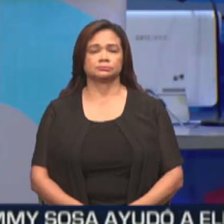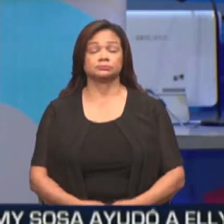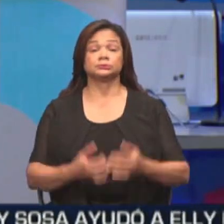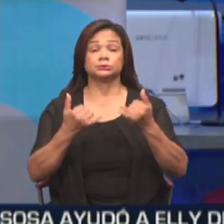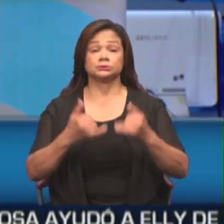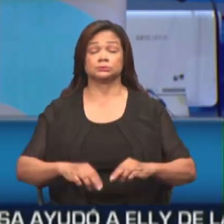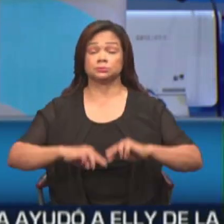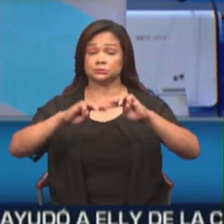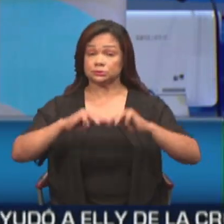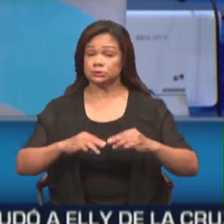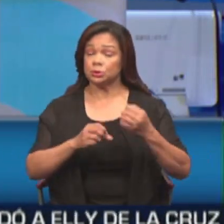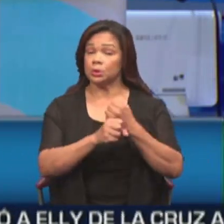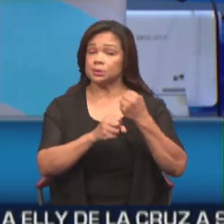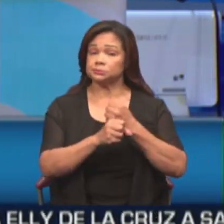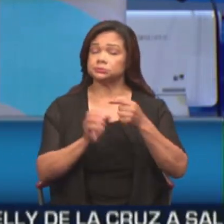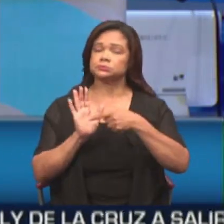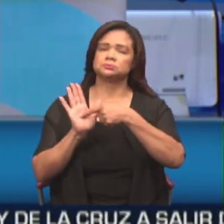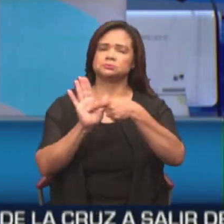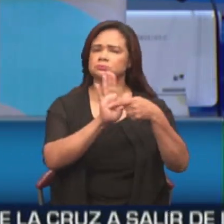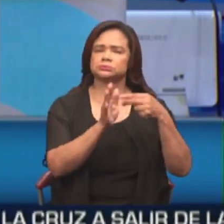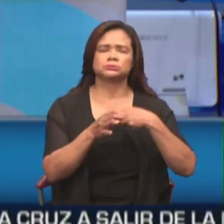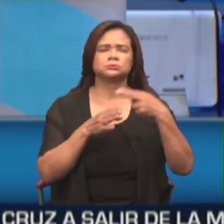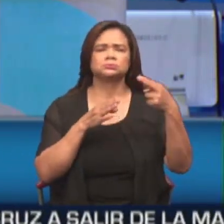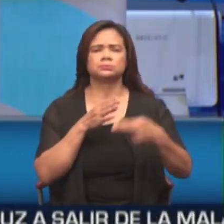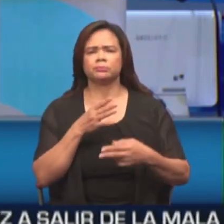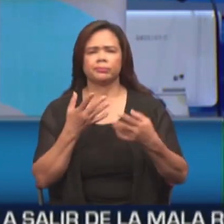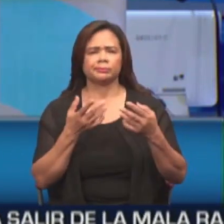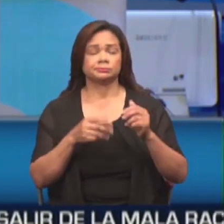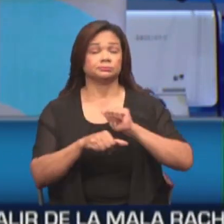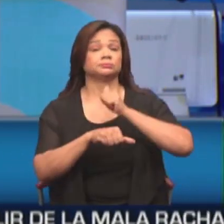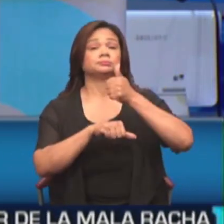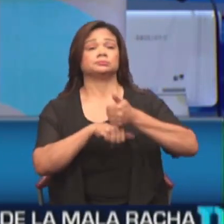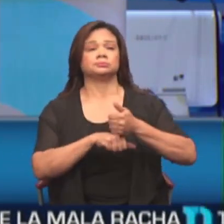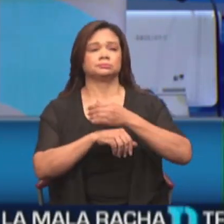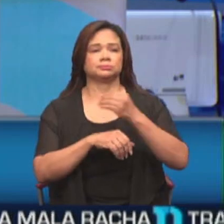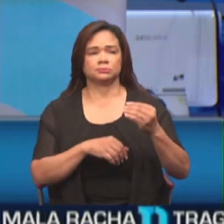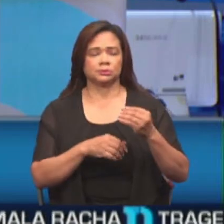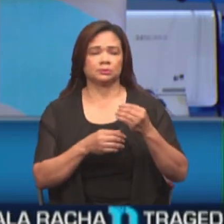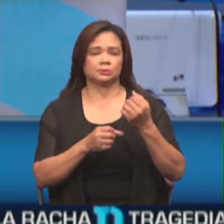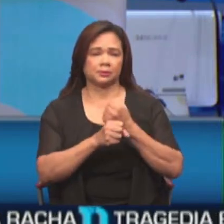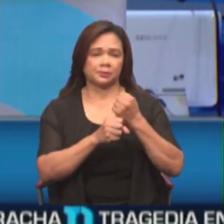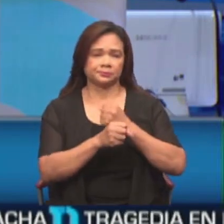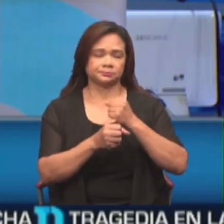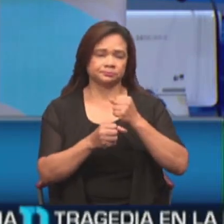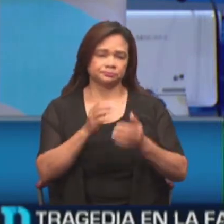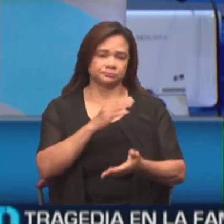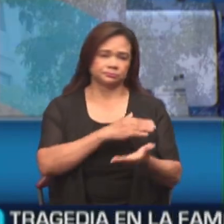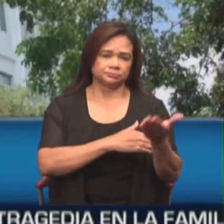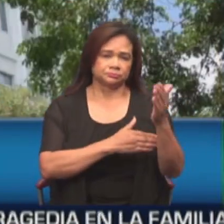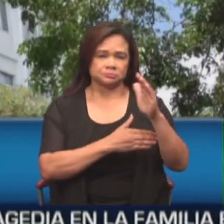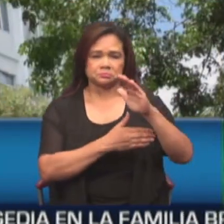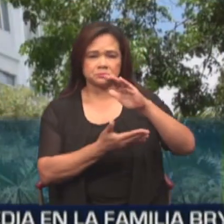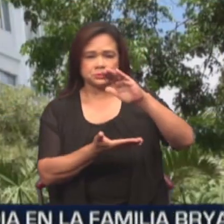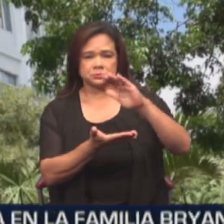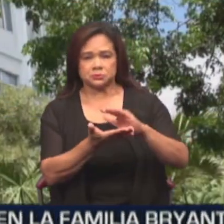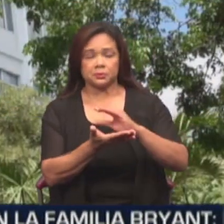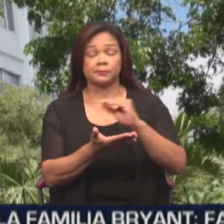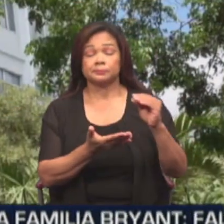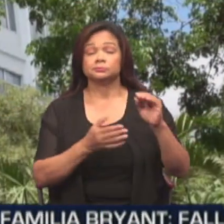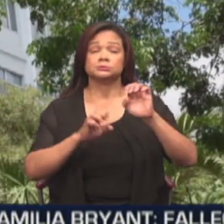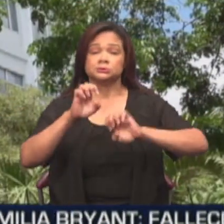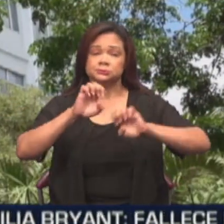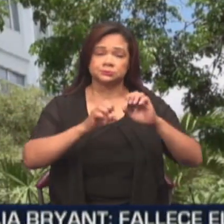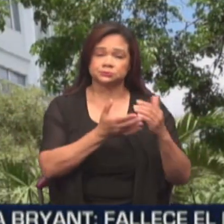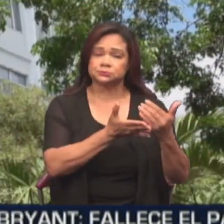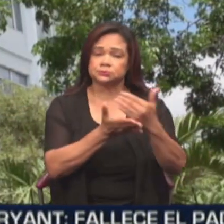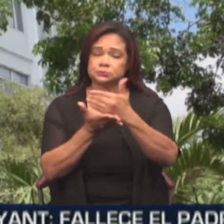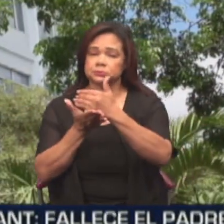El Ministerio de Trabajo presentó al país los resultados de la implementación de la jornada laboral reducida. El estudio, coordinado